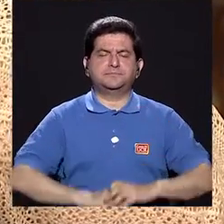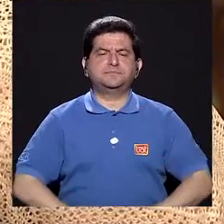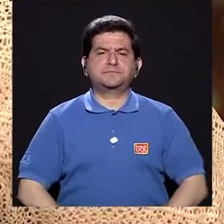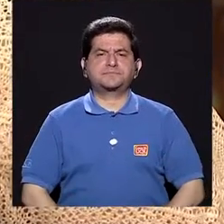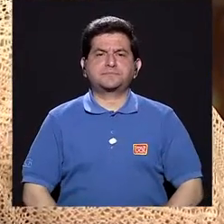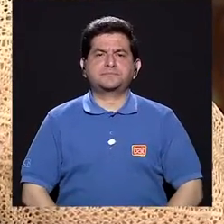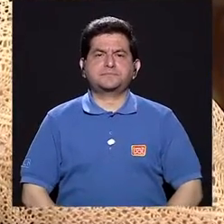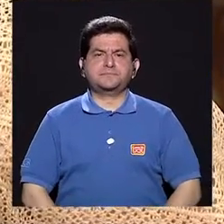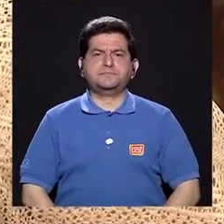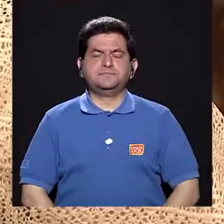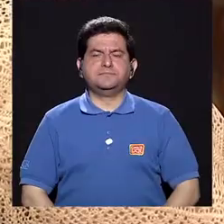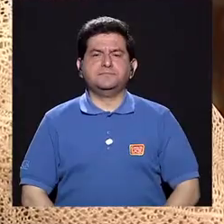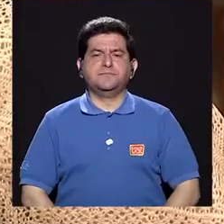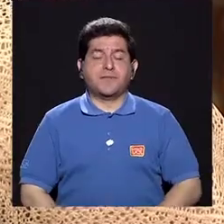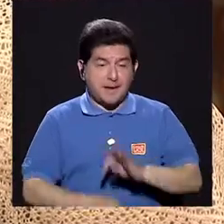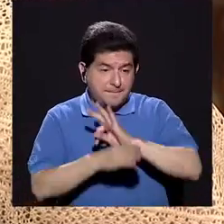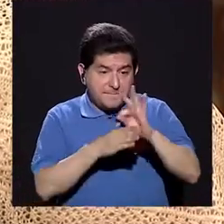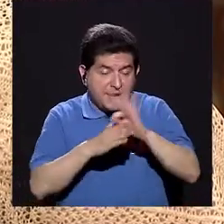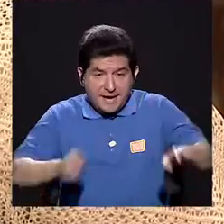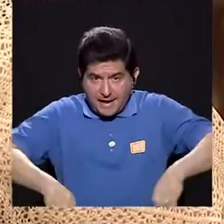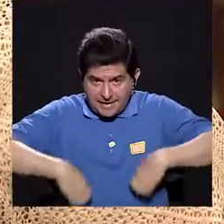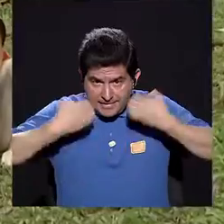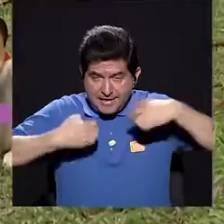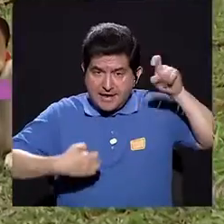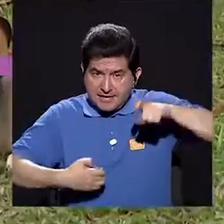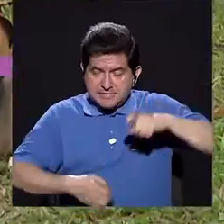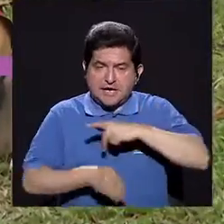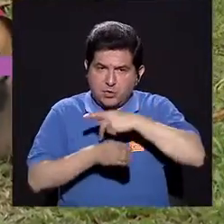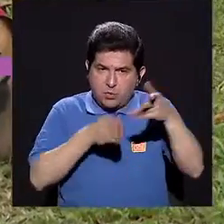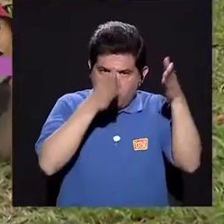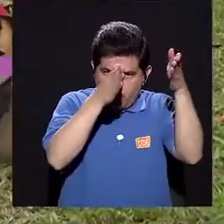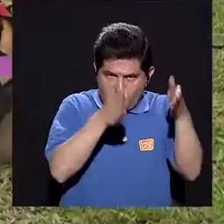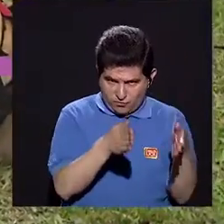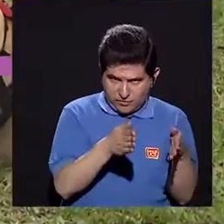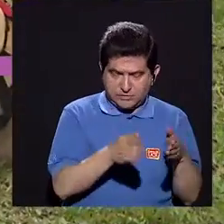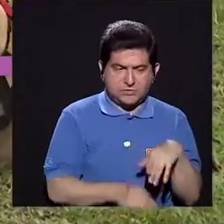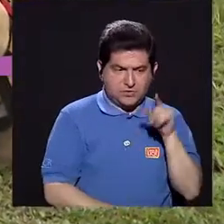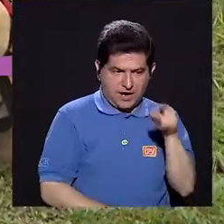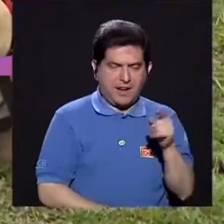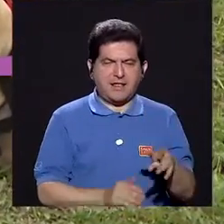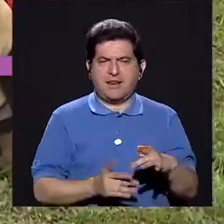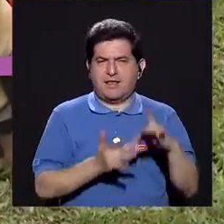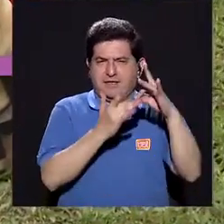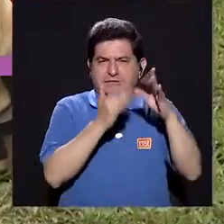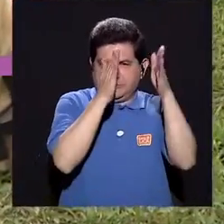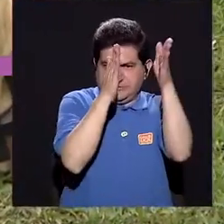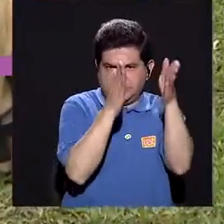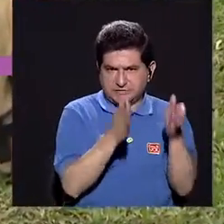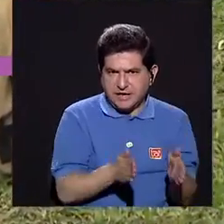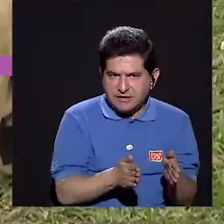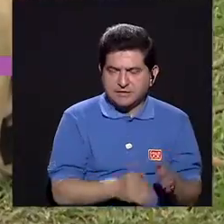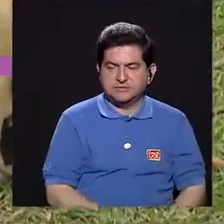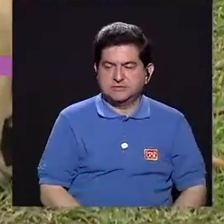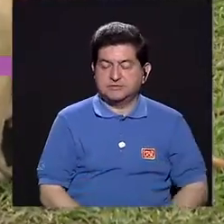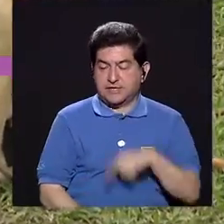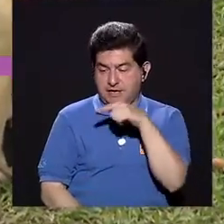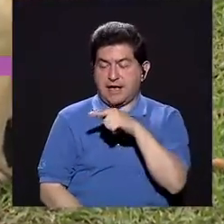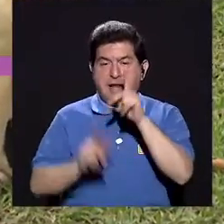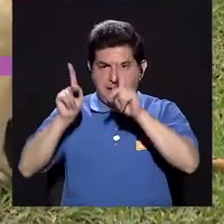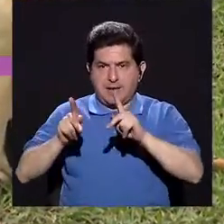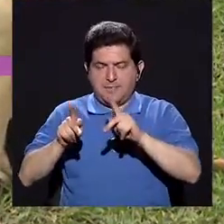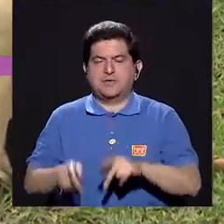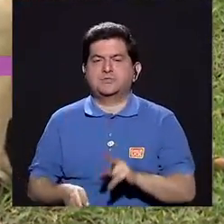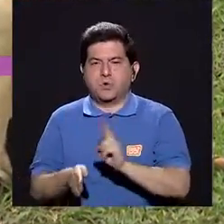Entonces, para que exista una terapia tiene que estar el profesional, que va a ser el experto, el usuario,